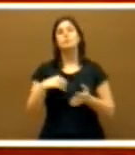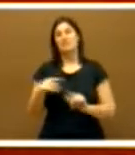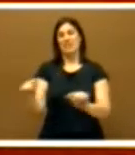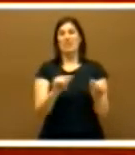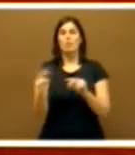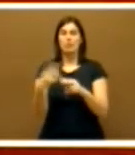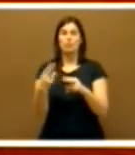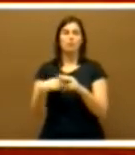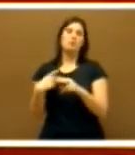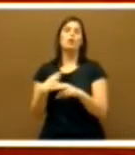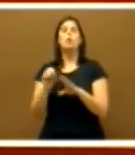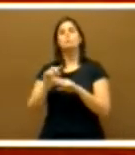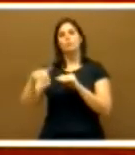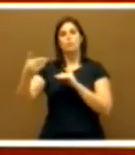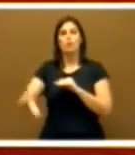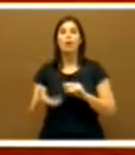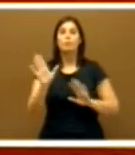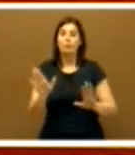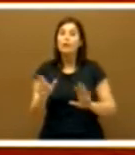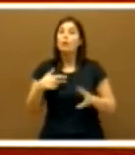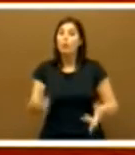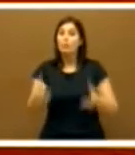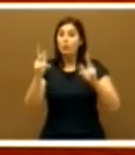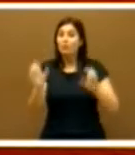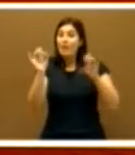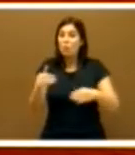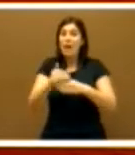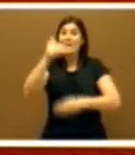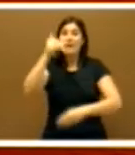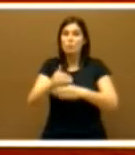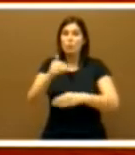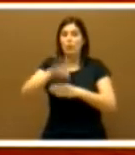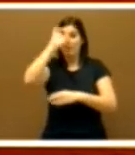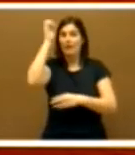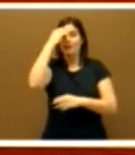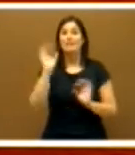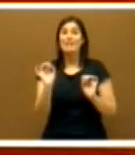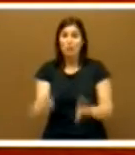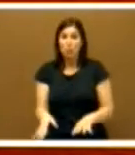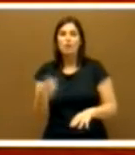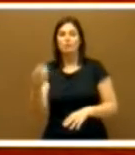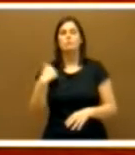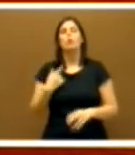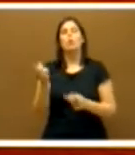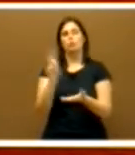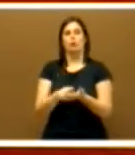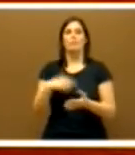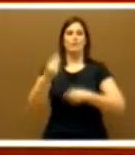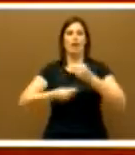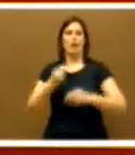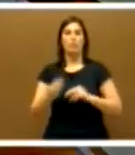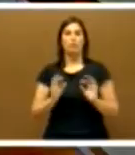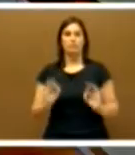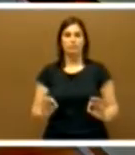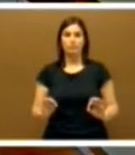político, pero la democracia, como pasó en el muro de Berlín, siempre rompe los muros que se levantan rápidamente. Señor